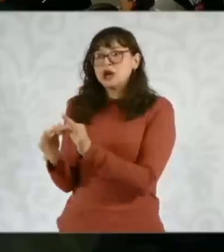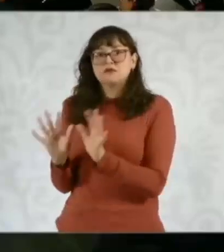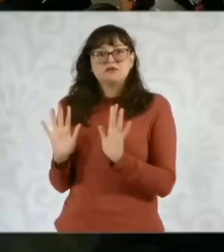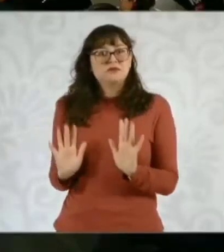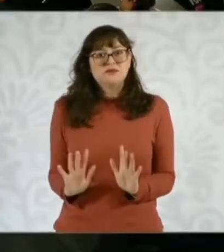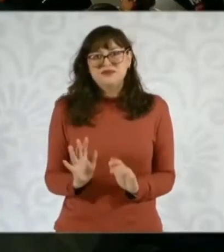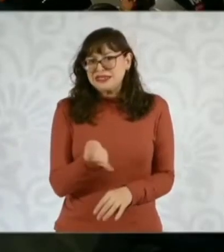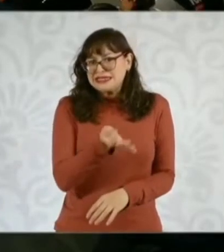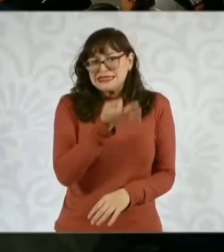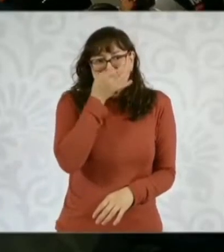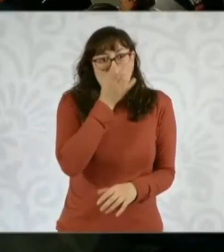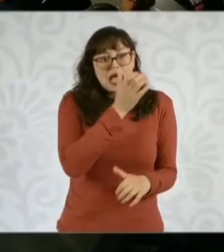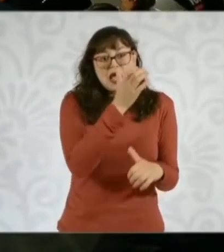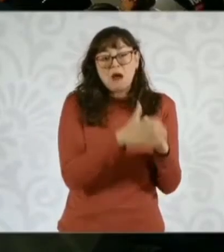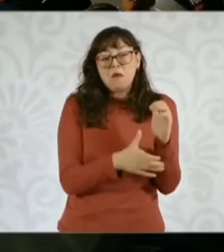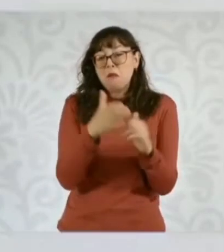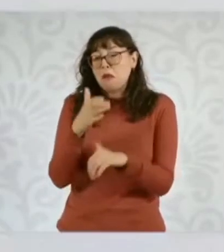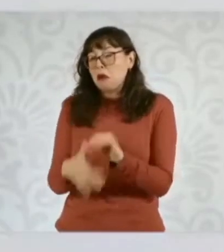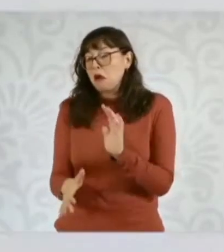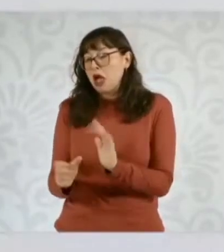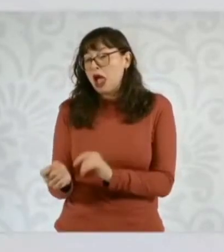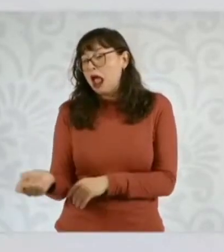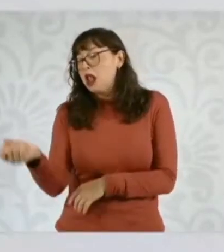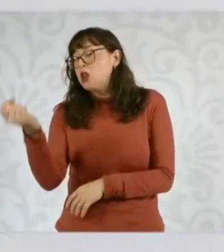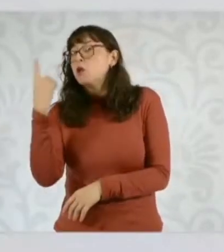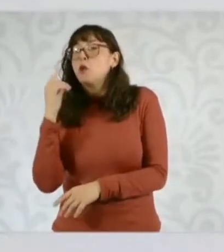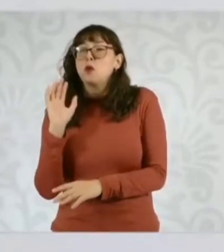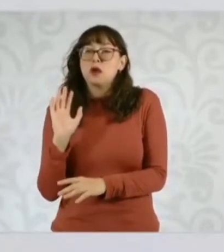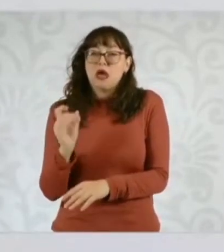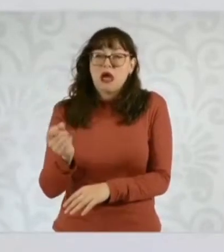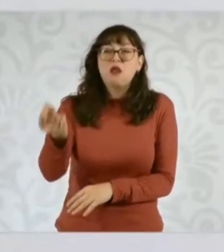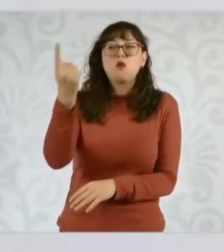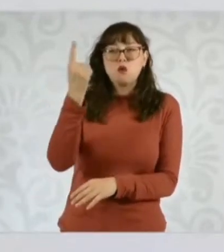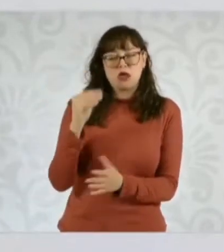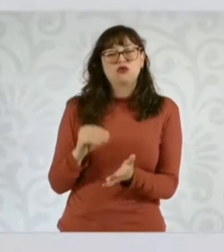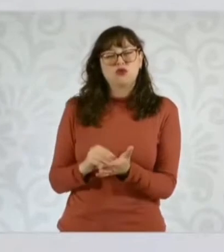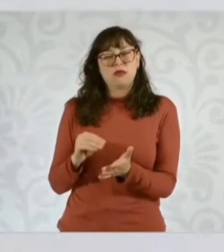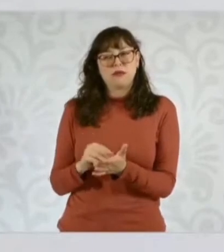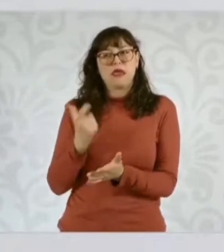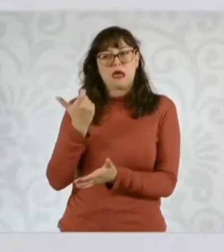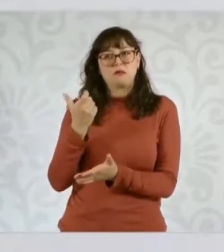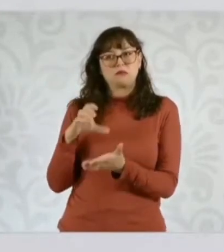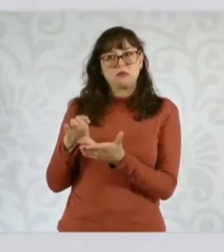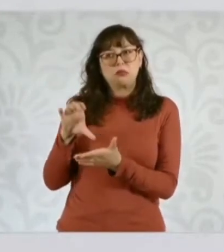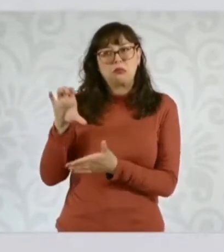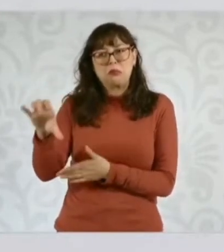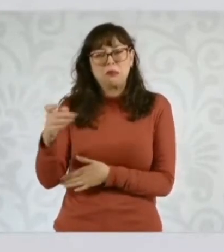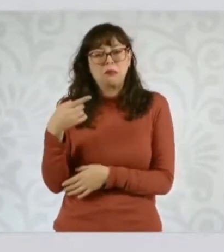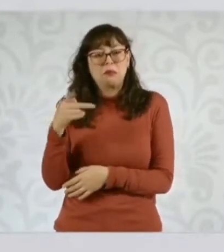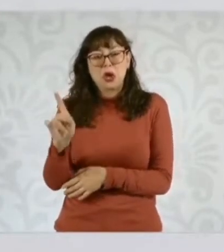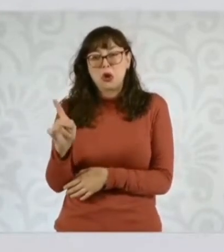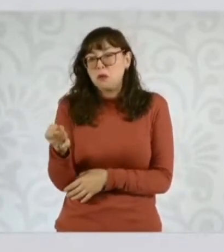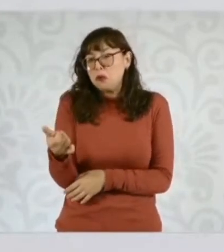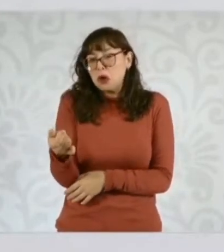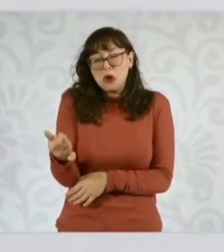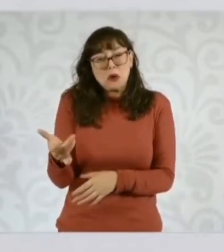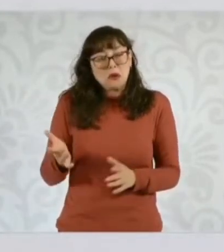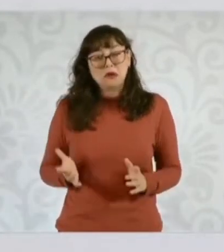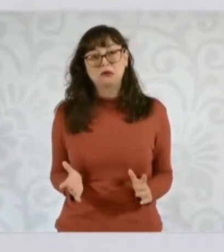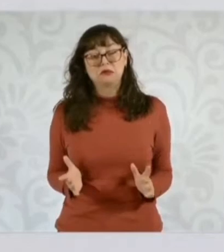que van a requerir algún presupuesto. Y por otro lado, inician todas las obras nuevas.